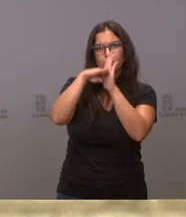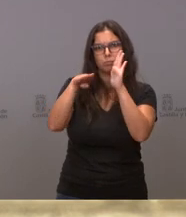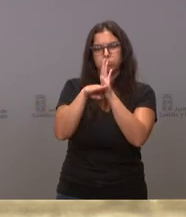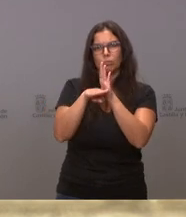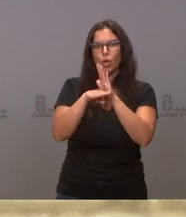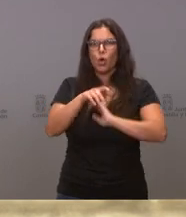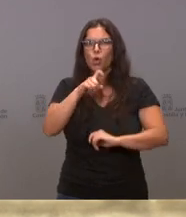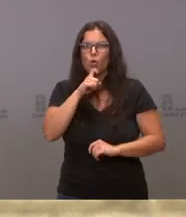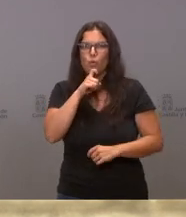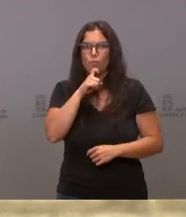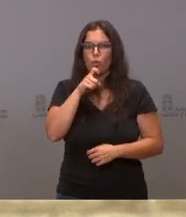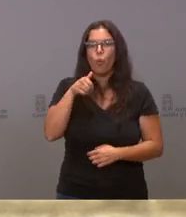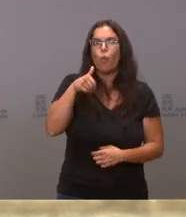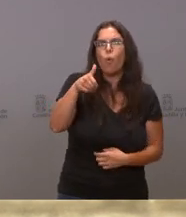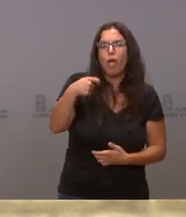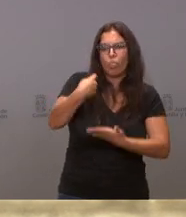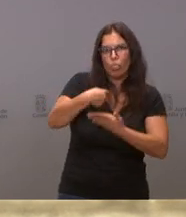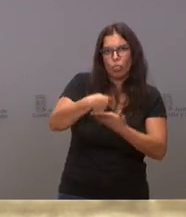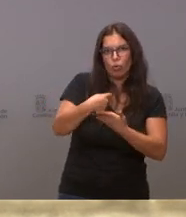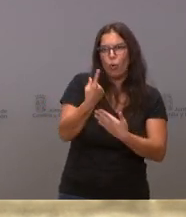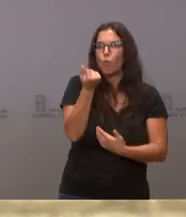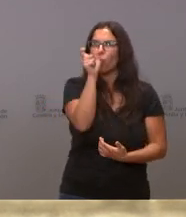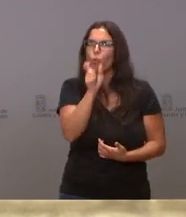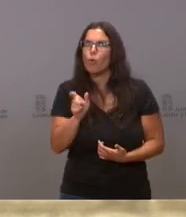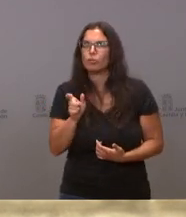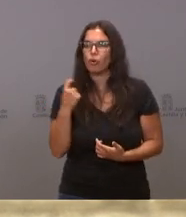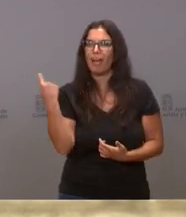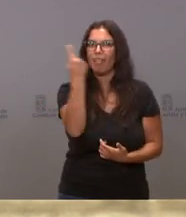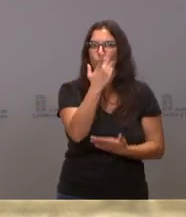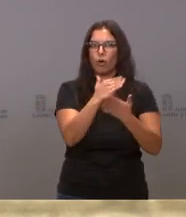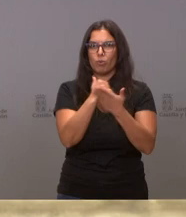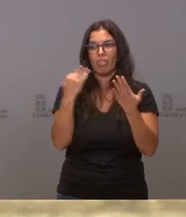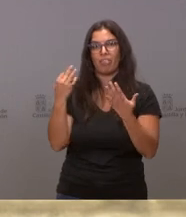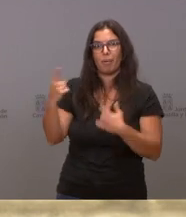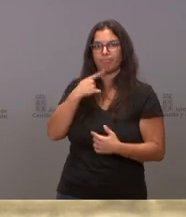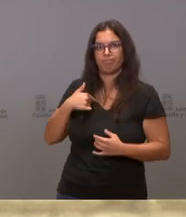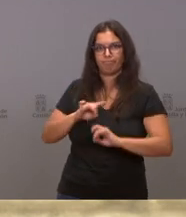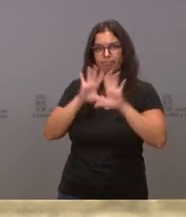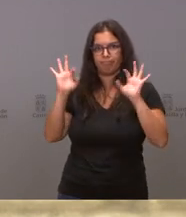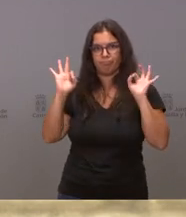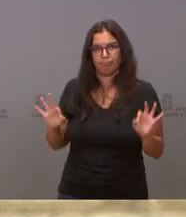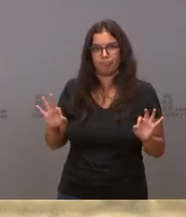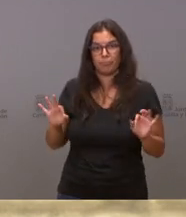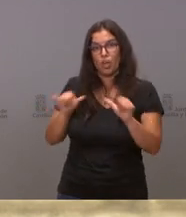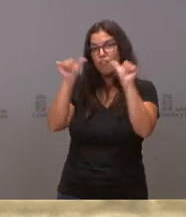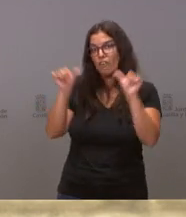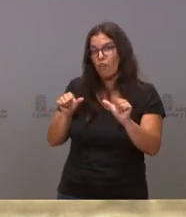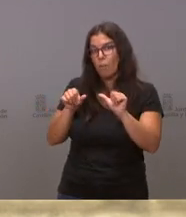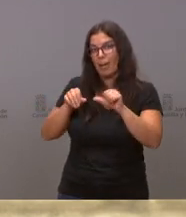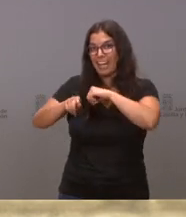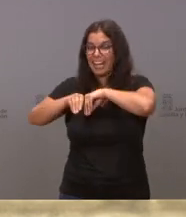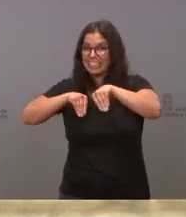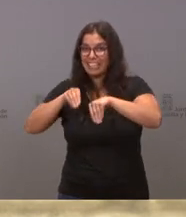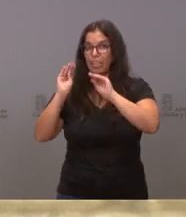cuánto se debe recibir por parte de las comunidades autónomas. El Gobierno de España debe cambiar su modus operandi.